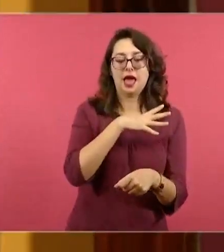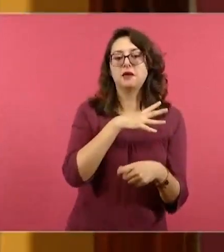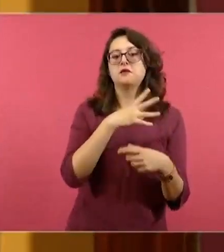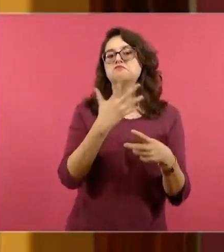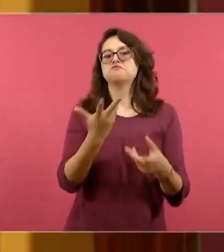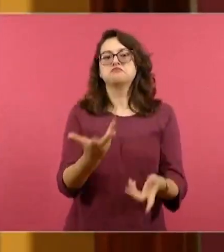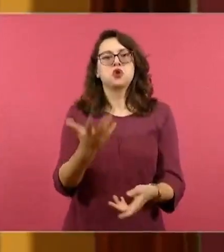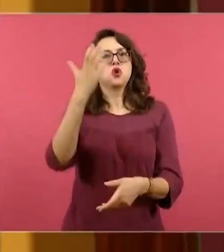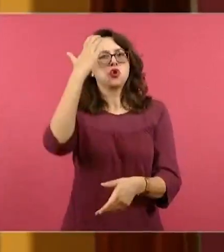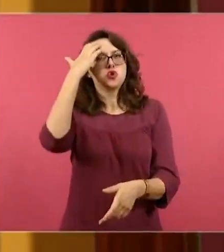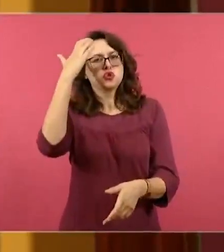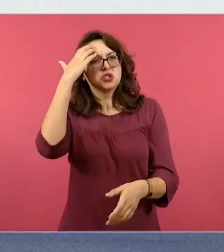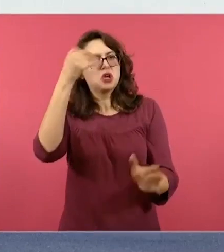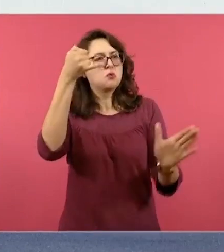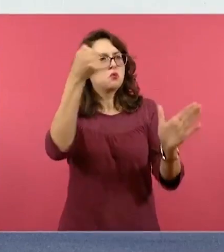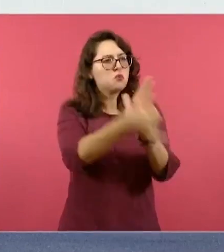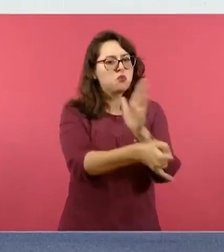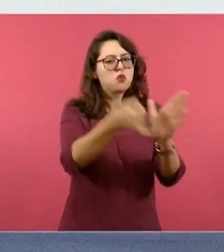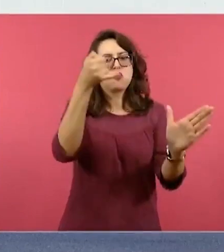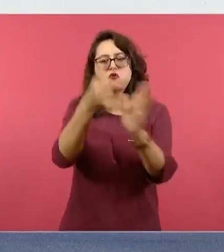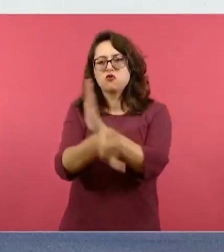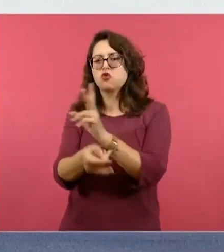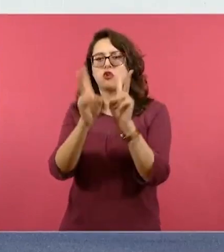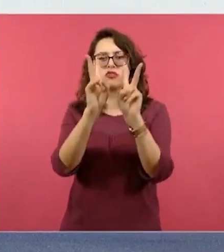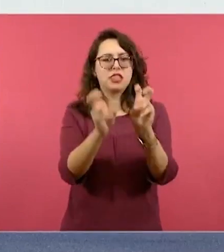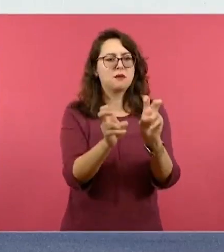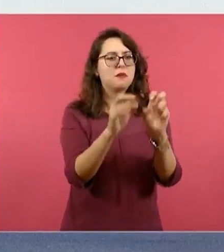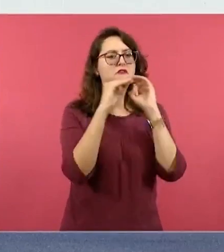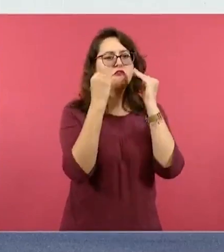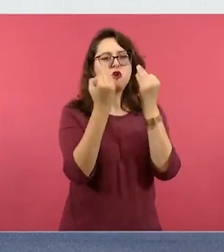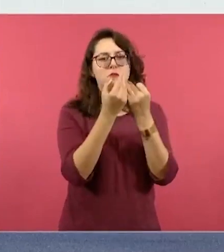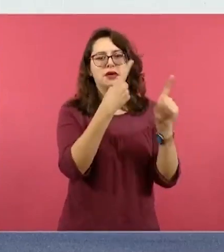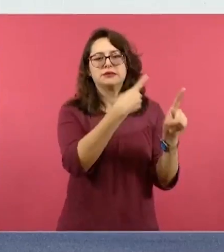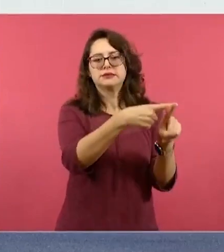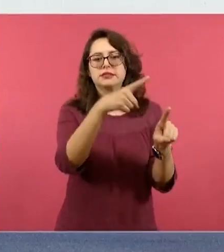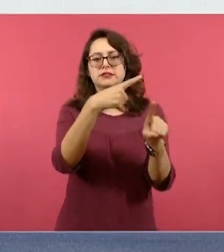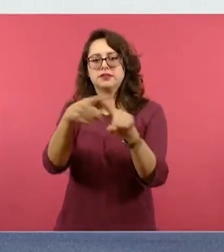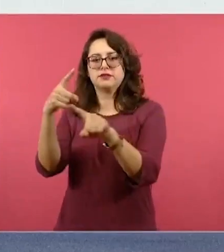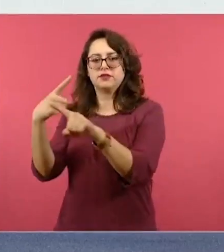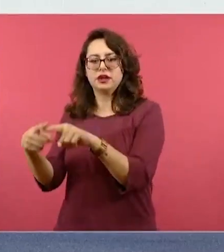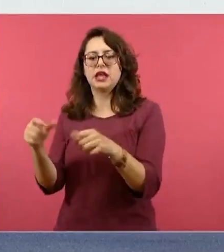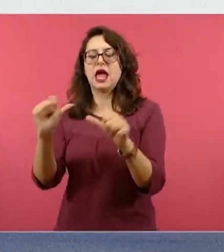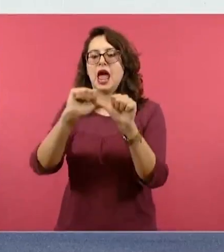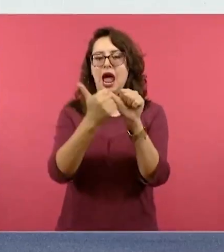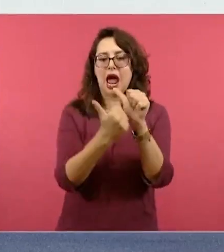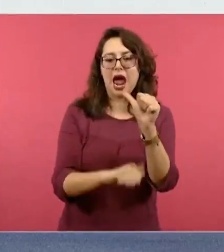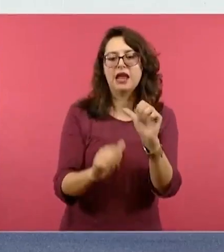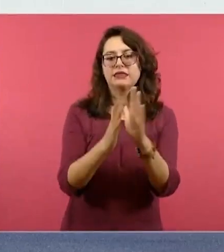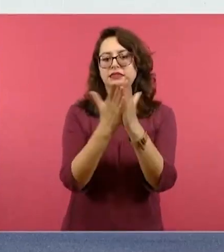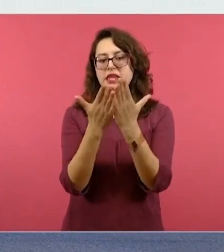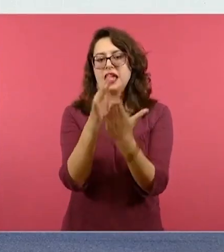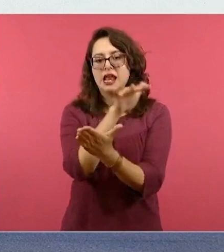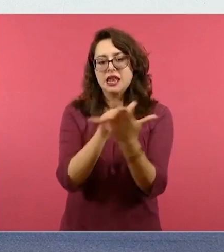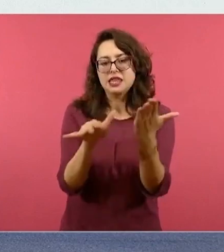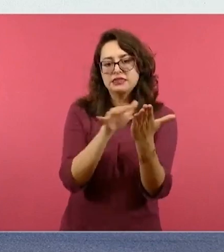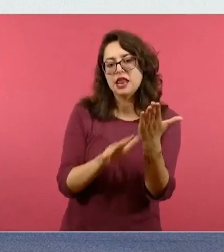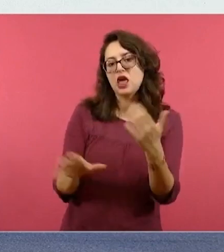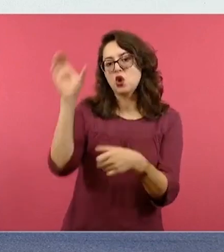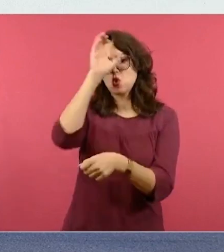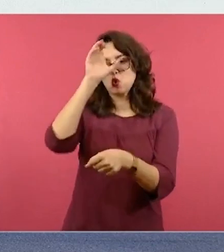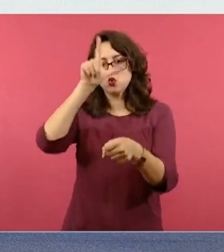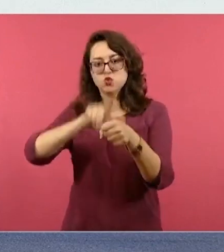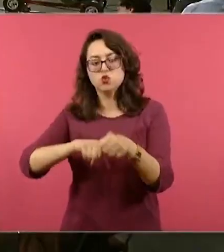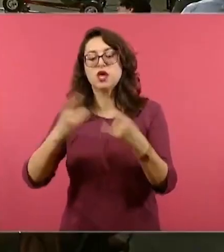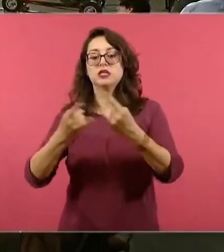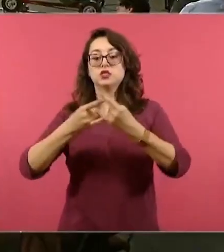conocimiento, con diferentes formatos. ¿Cuáles son esas áreas de conocimiento? Arte, literatura, cultura, historia y